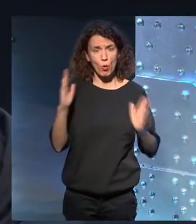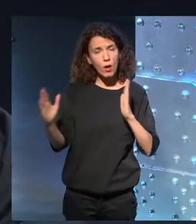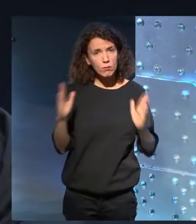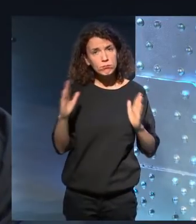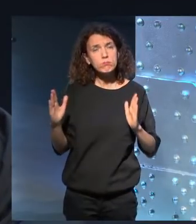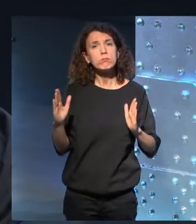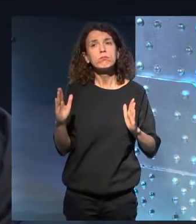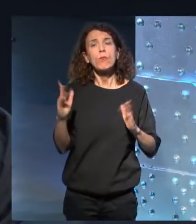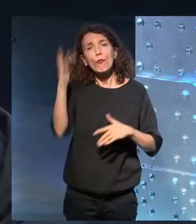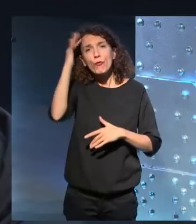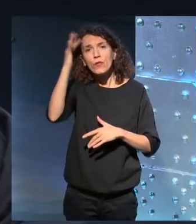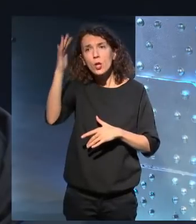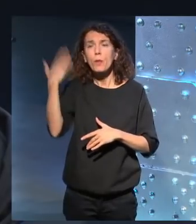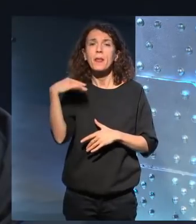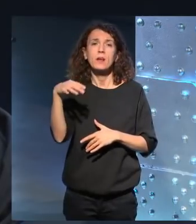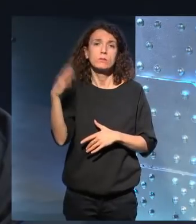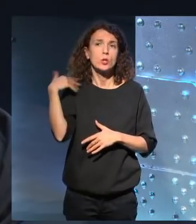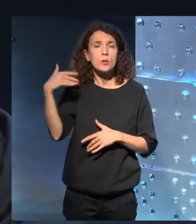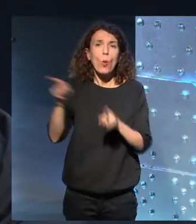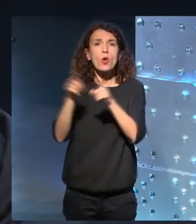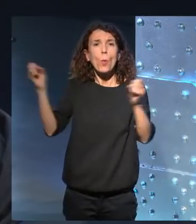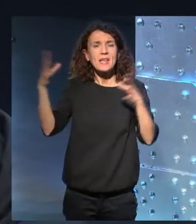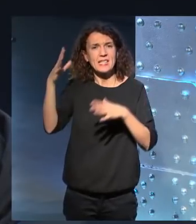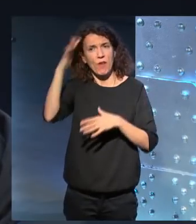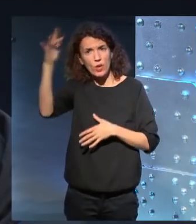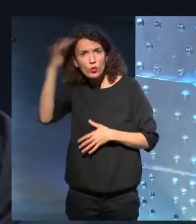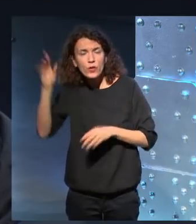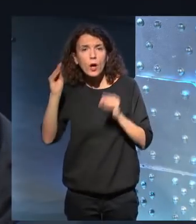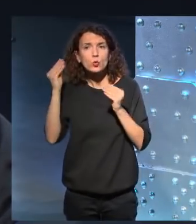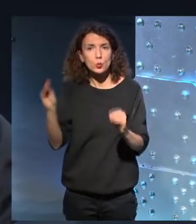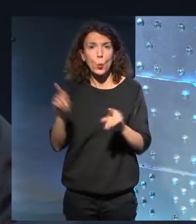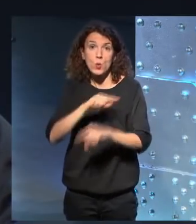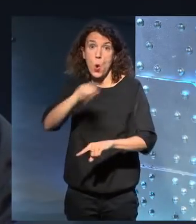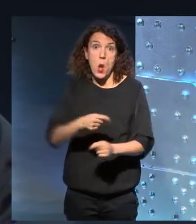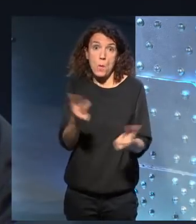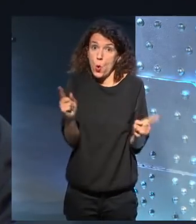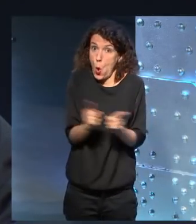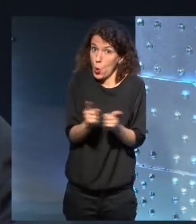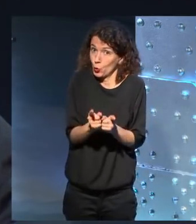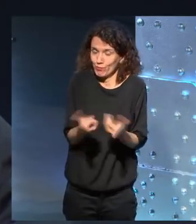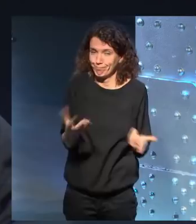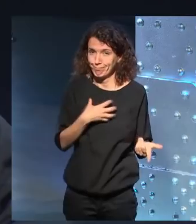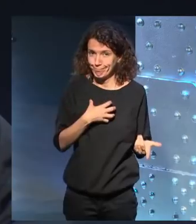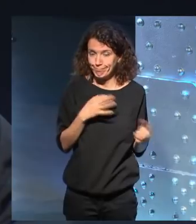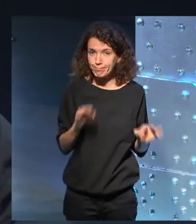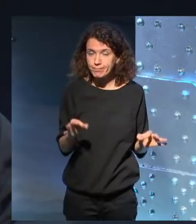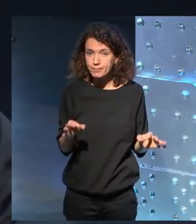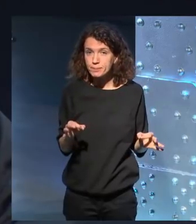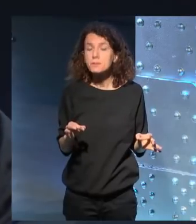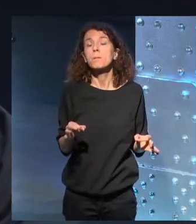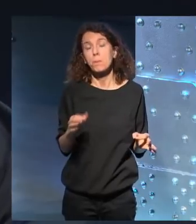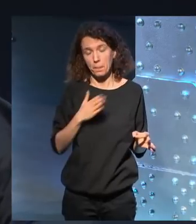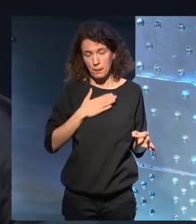los filósofos iluministas, ¿no? Y con una hora no alcanza. No sé, pero